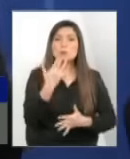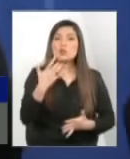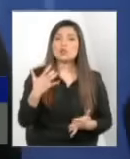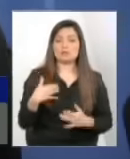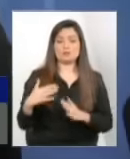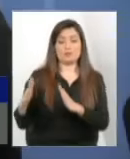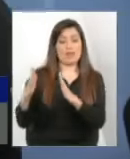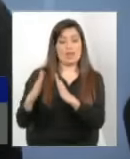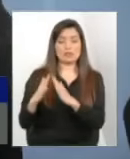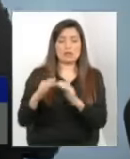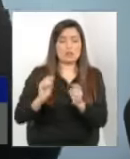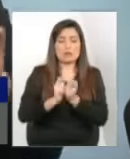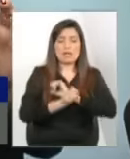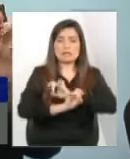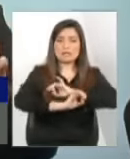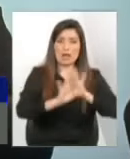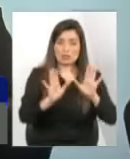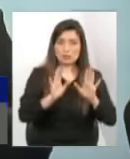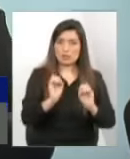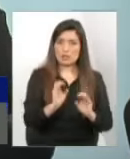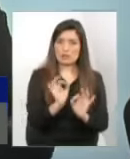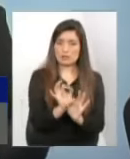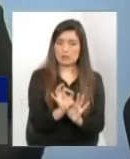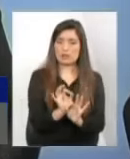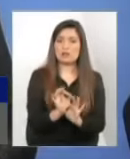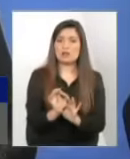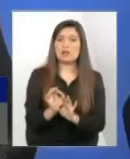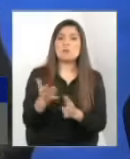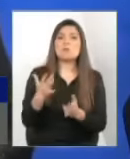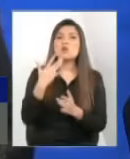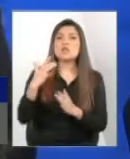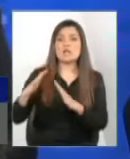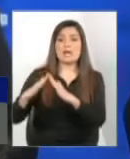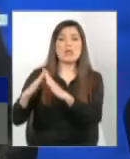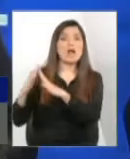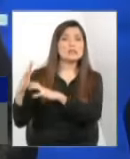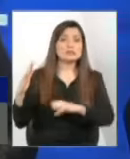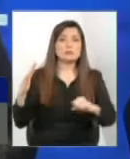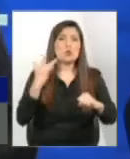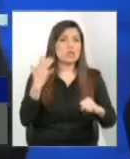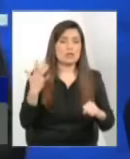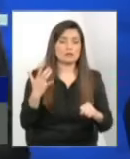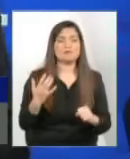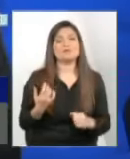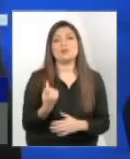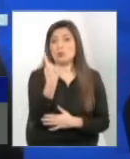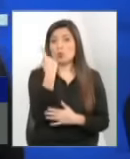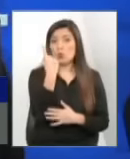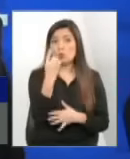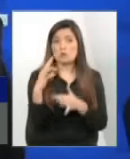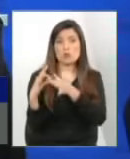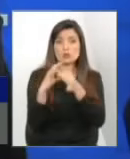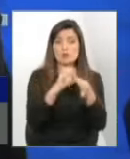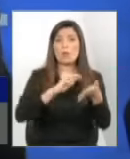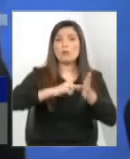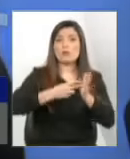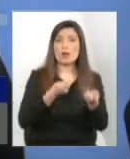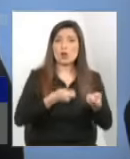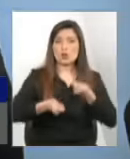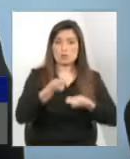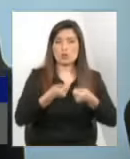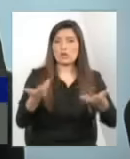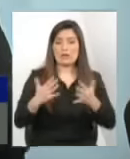pedagógico, lo más claro posible. Una razón puede ser por un problema económico, netamente económico, hacinamiento,